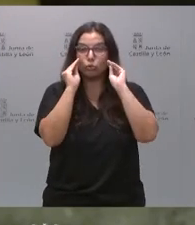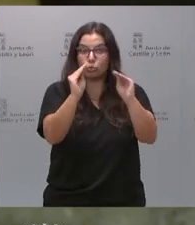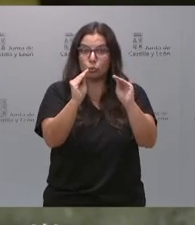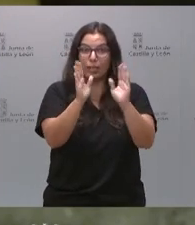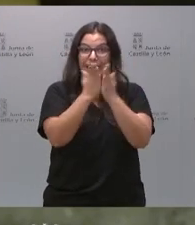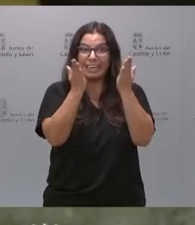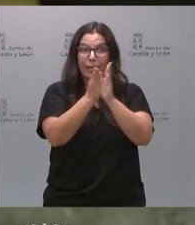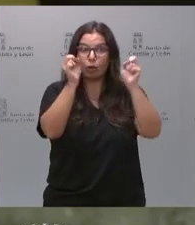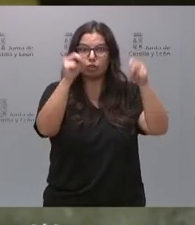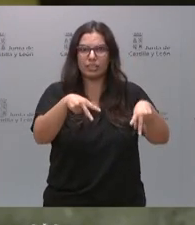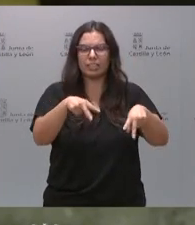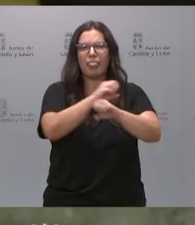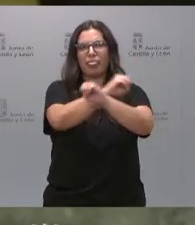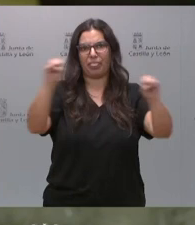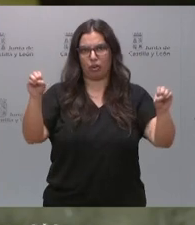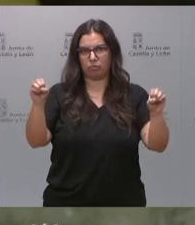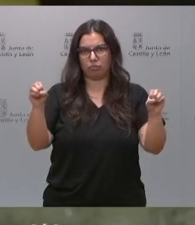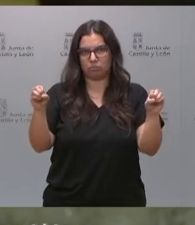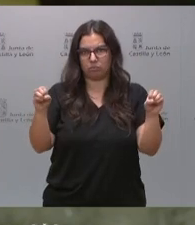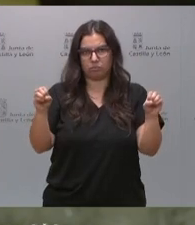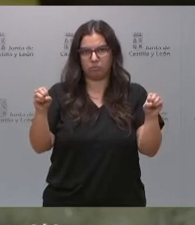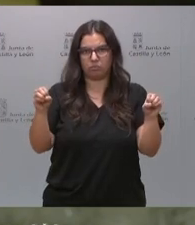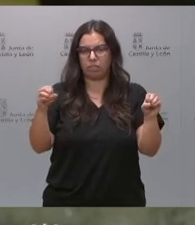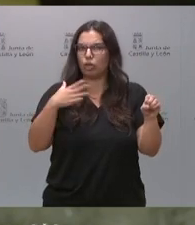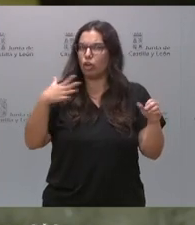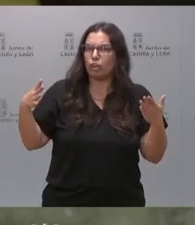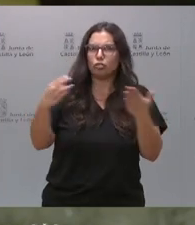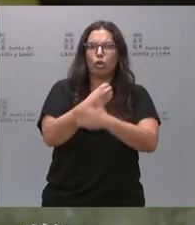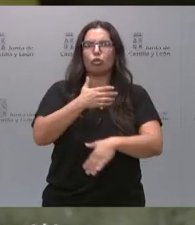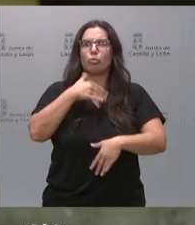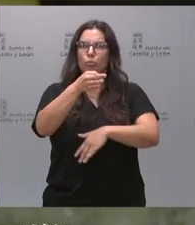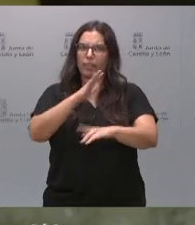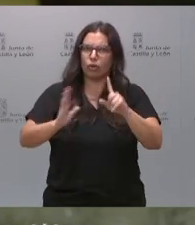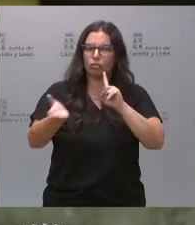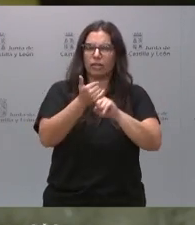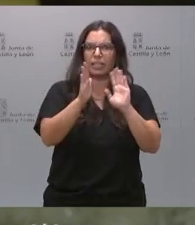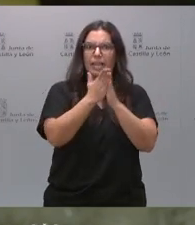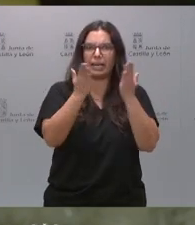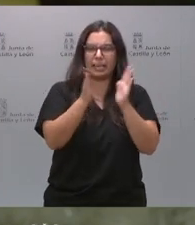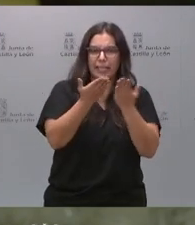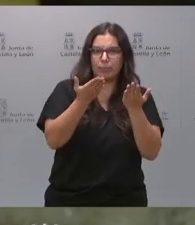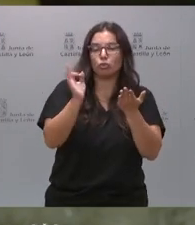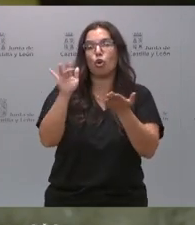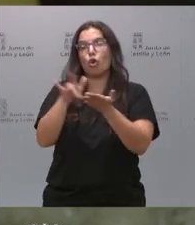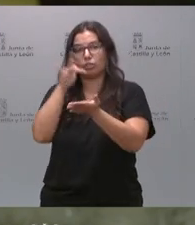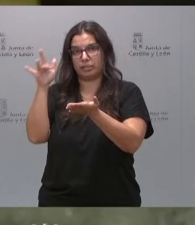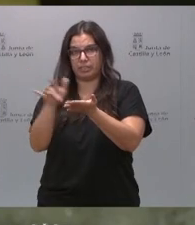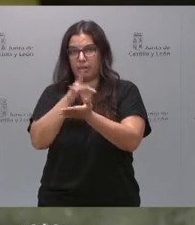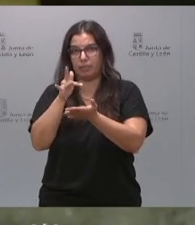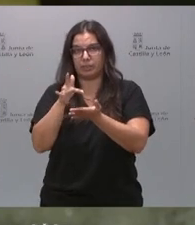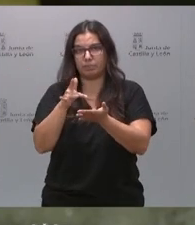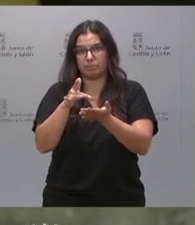tenga algún impedimento para acceder a los libros de texto o a los dispositivos tecnológicos que sean